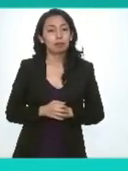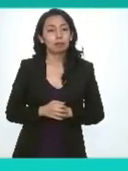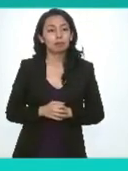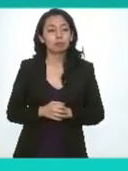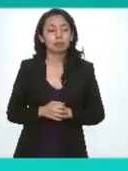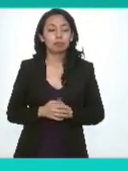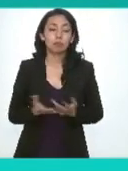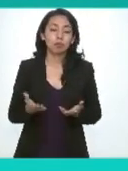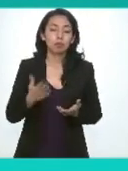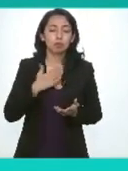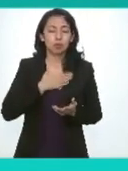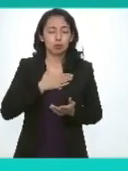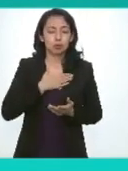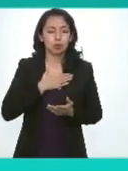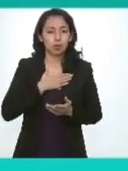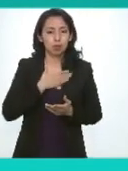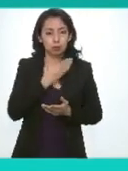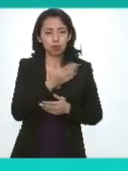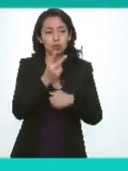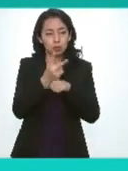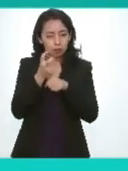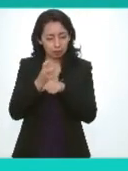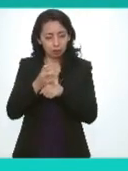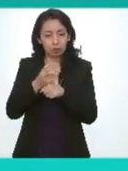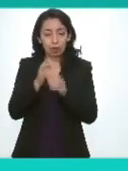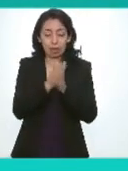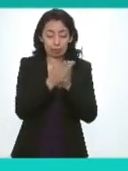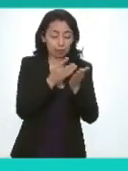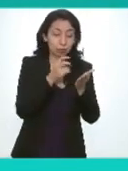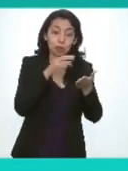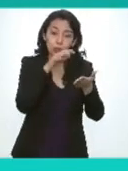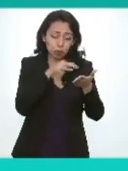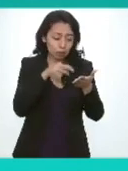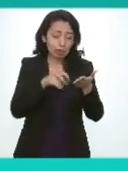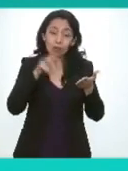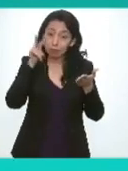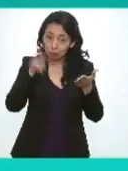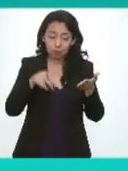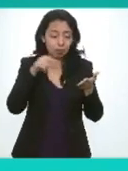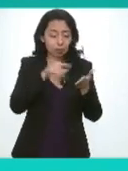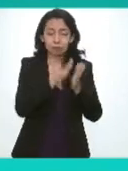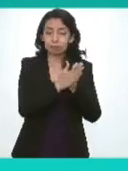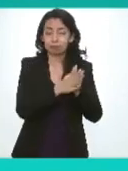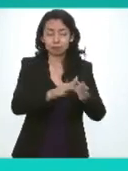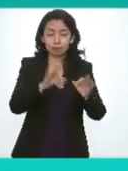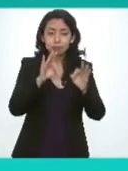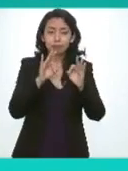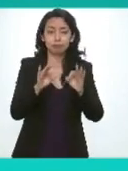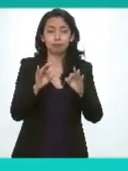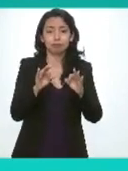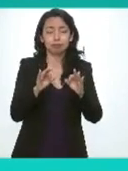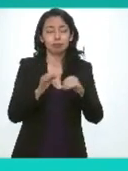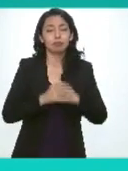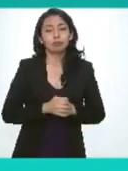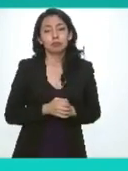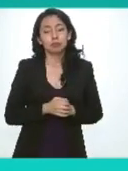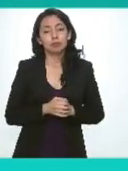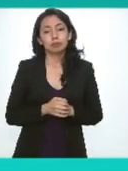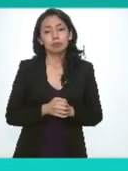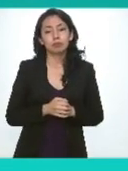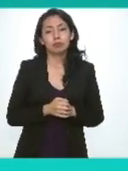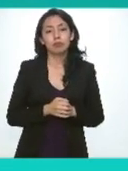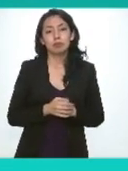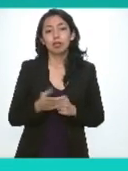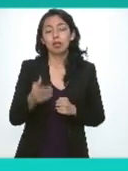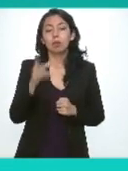capítulo yo los invito a leer de verdad este manual del lenguaje ciudadano insisto por